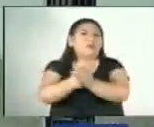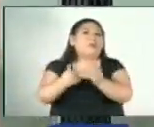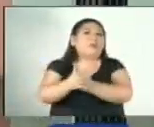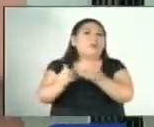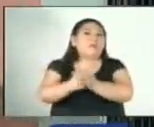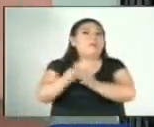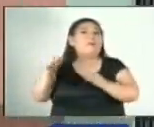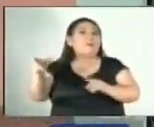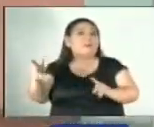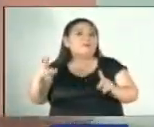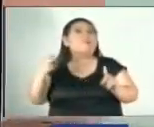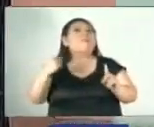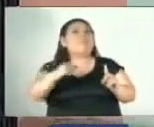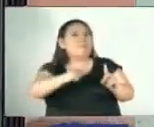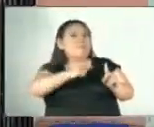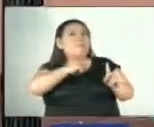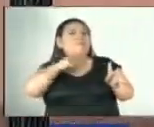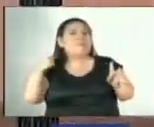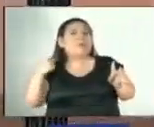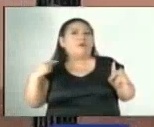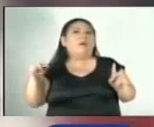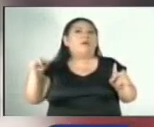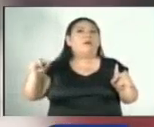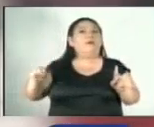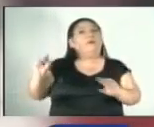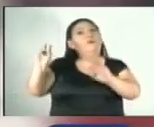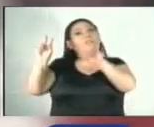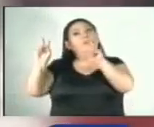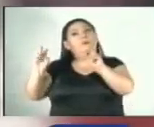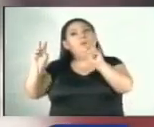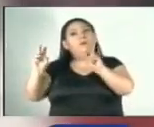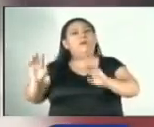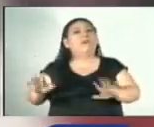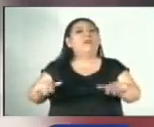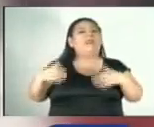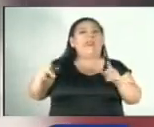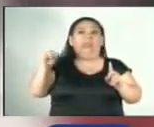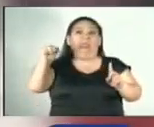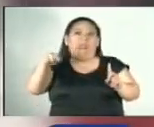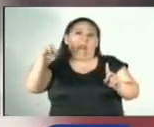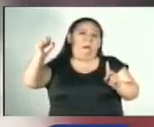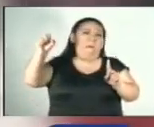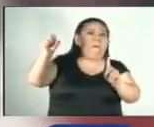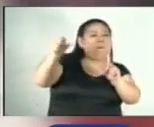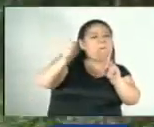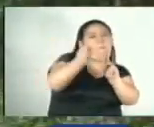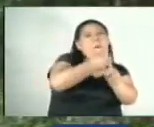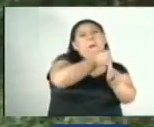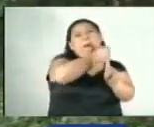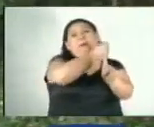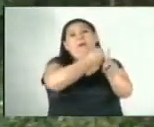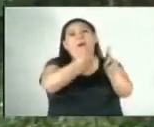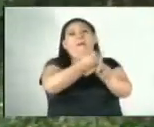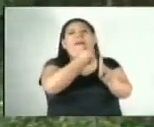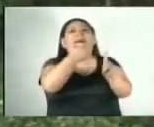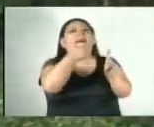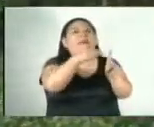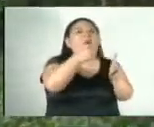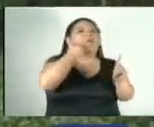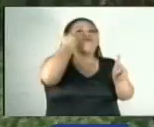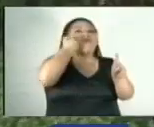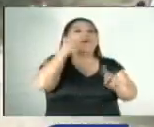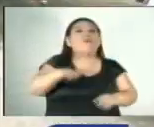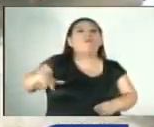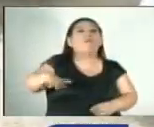por intento de homicidio. Es el principal sospechoso de propinar una golpiza a un joven en el